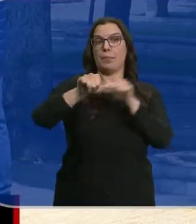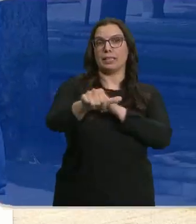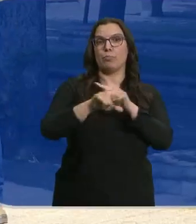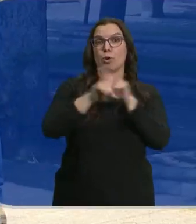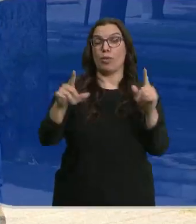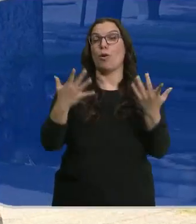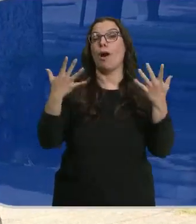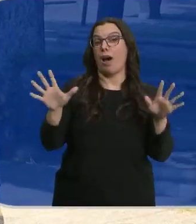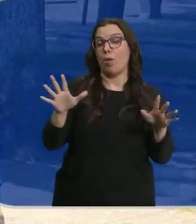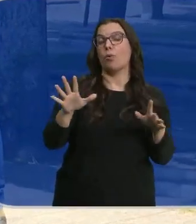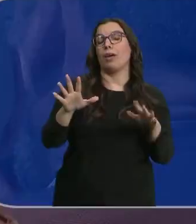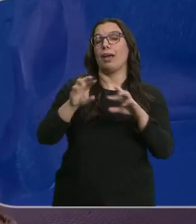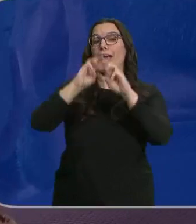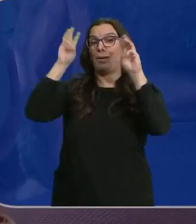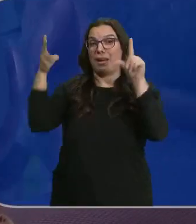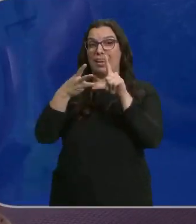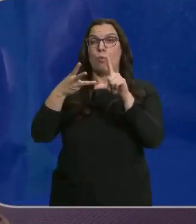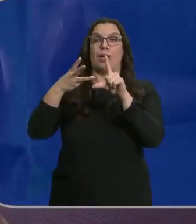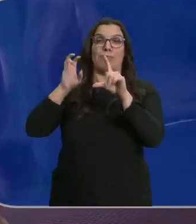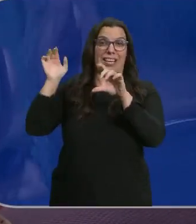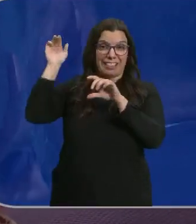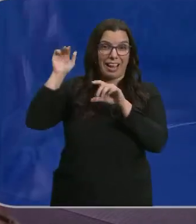internacionales que darán a conocer los suyos.